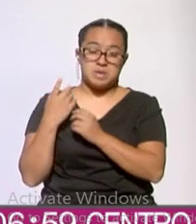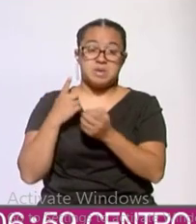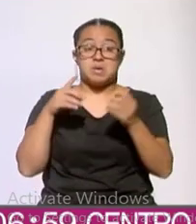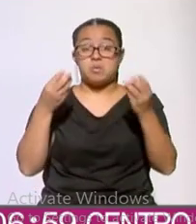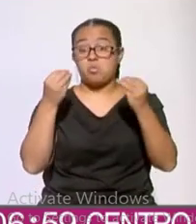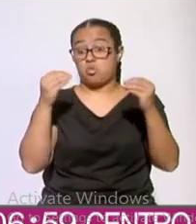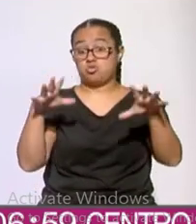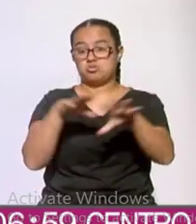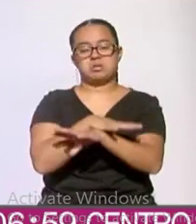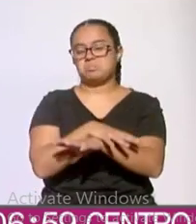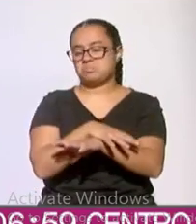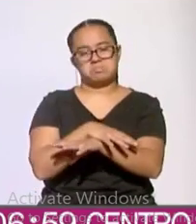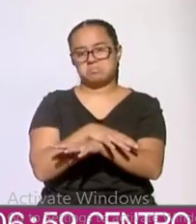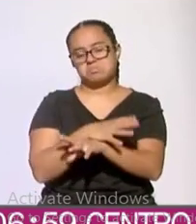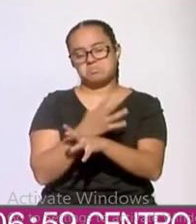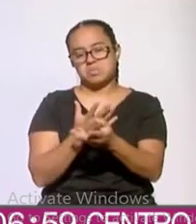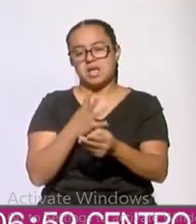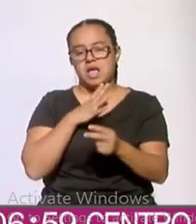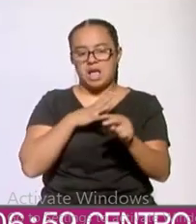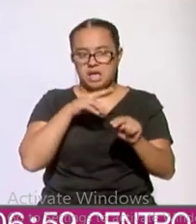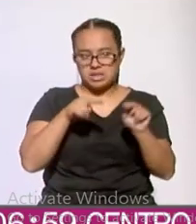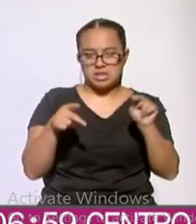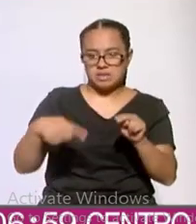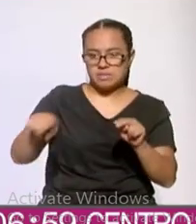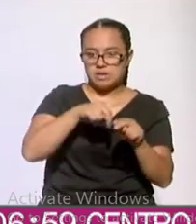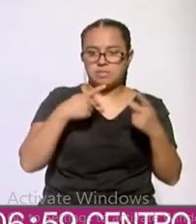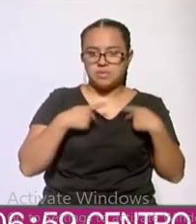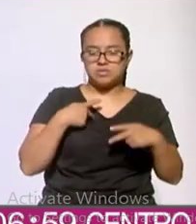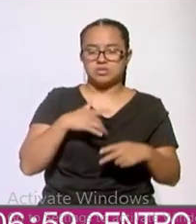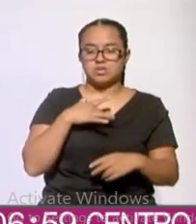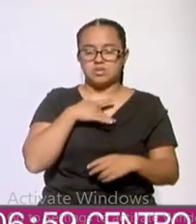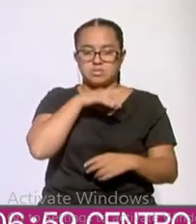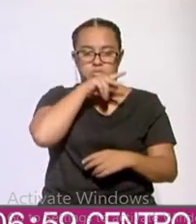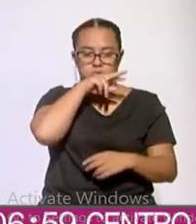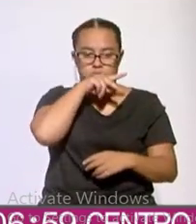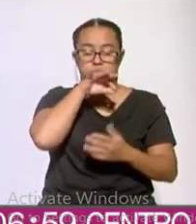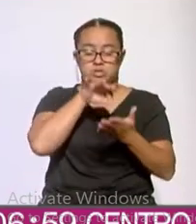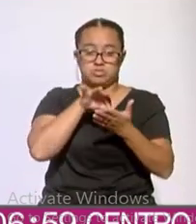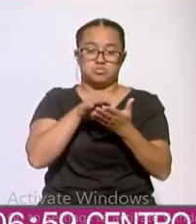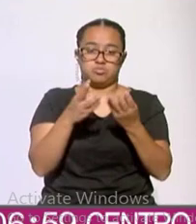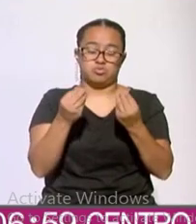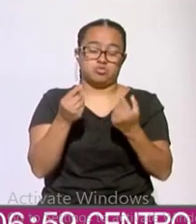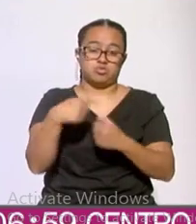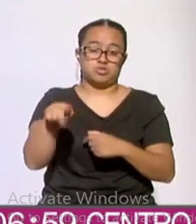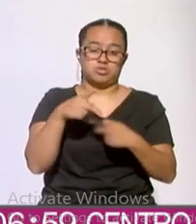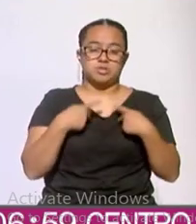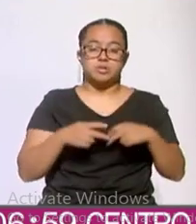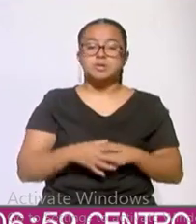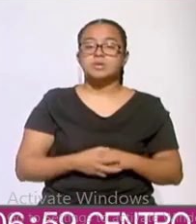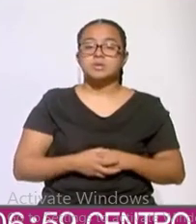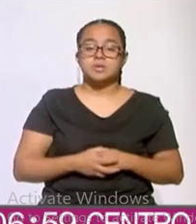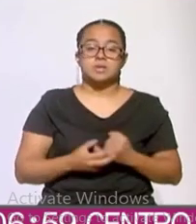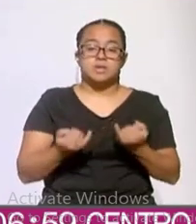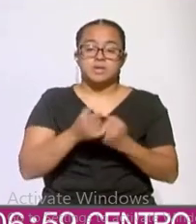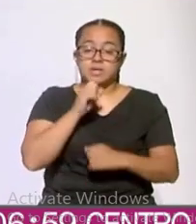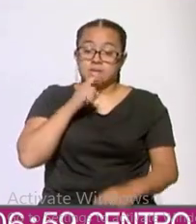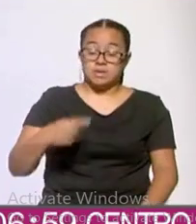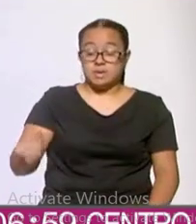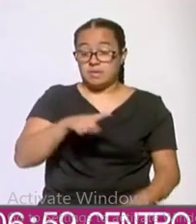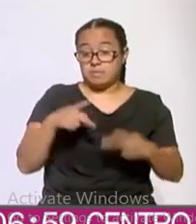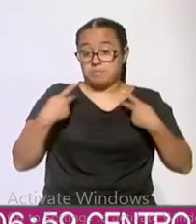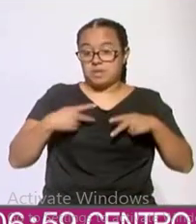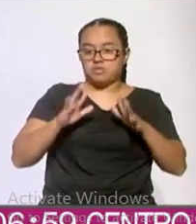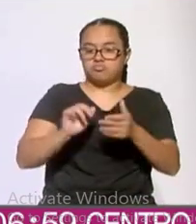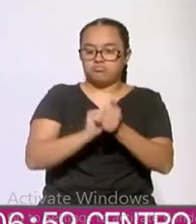cambiado. Es decir, sí hay un nivel de preocupación alto. ¿De acuerdo con esta pregunta? Y lo que estamos viendo también es el interés que están